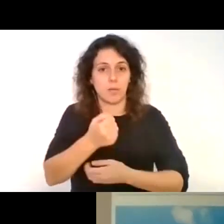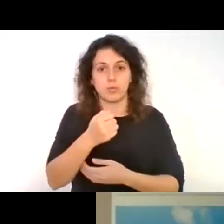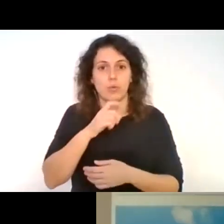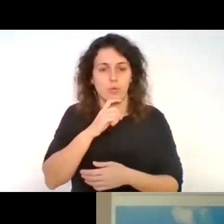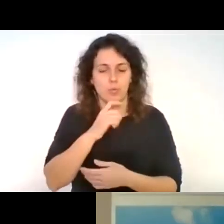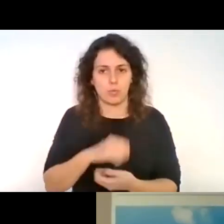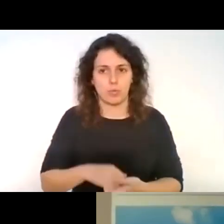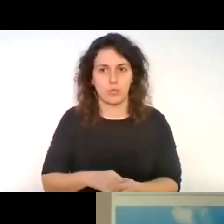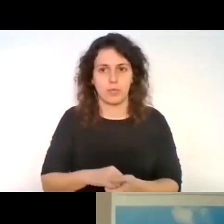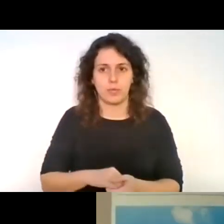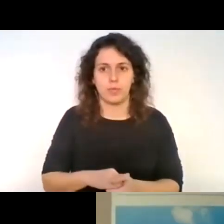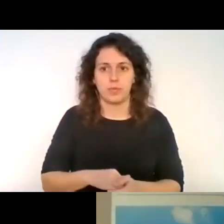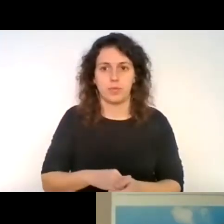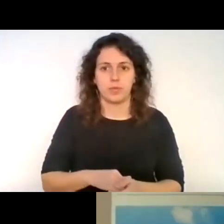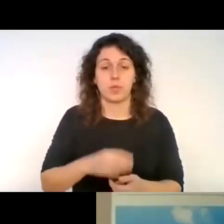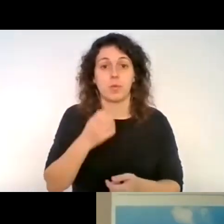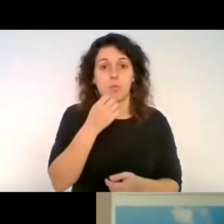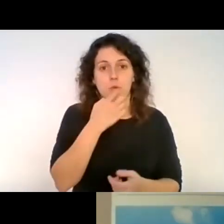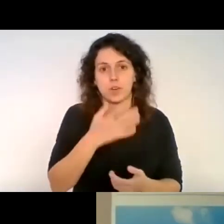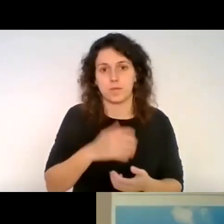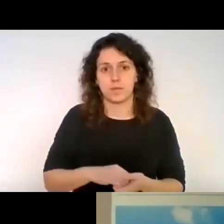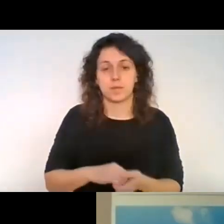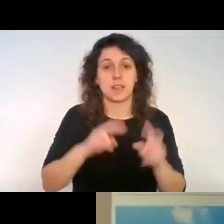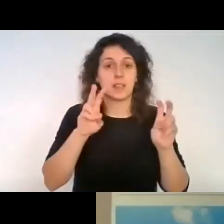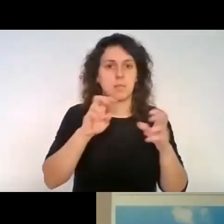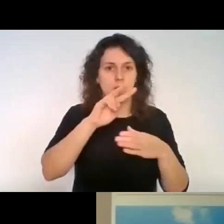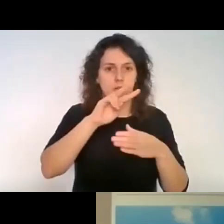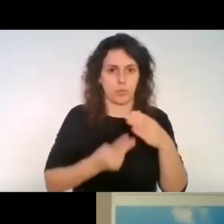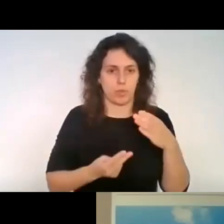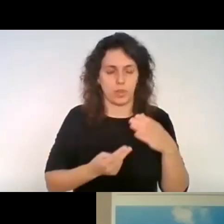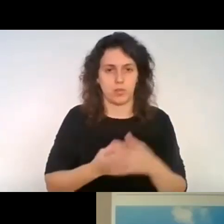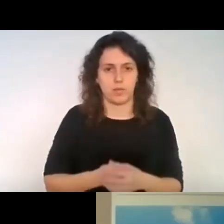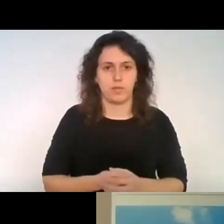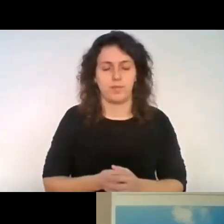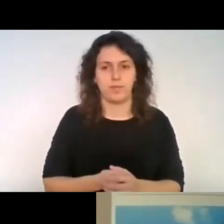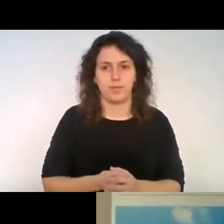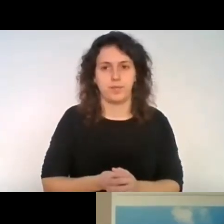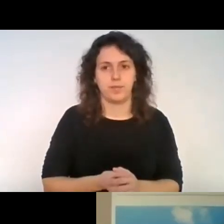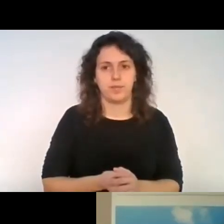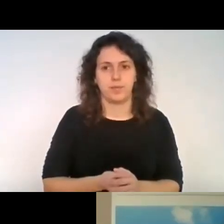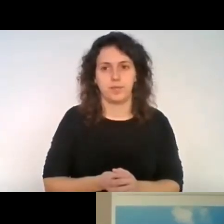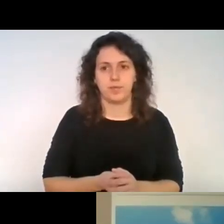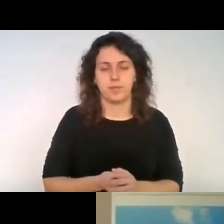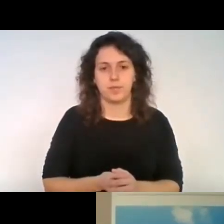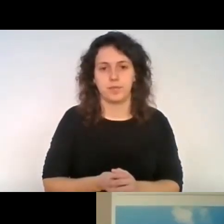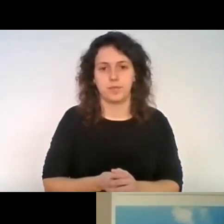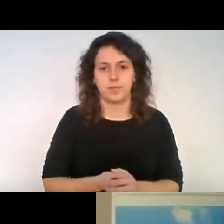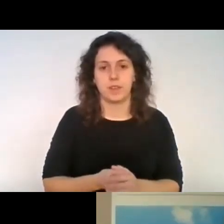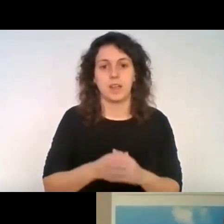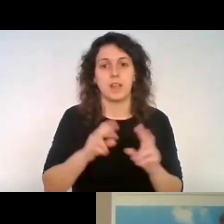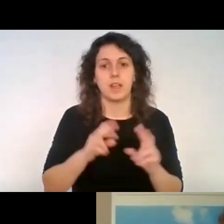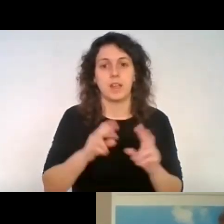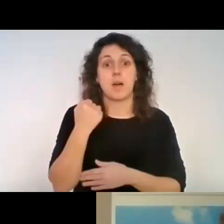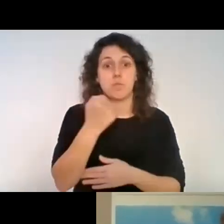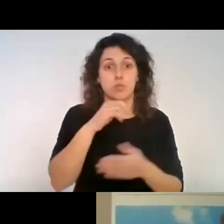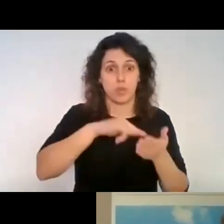Bueno, si arranco con el buceo, los apoyos en cuanto